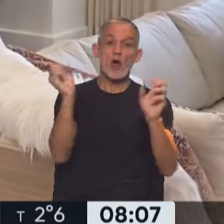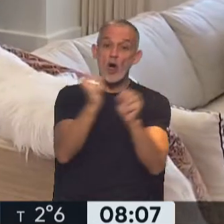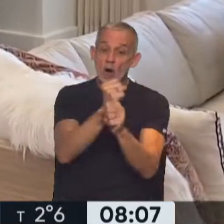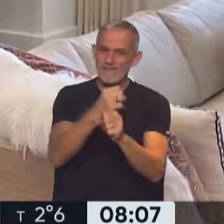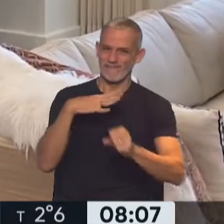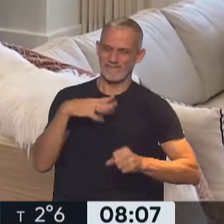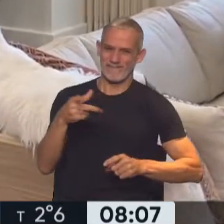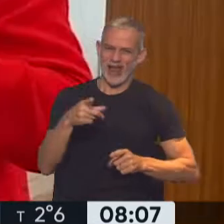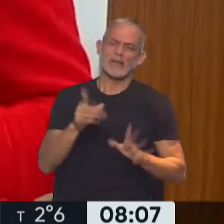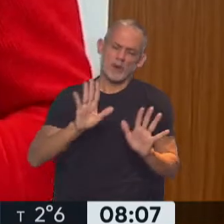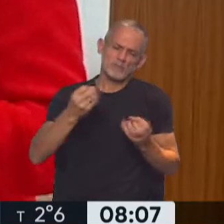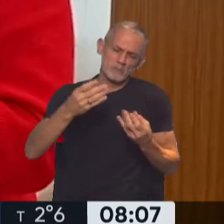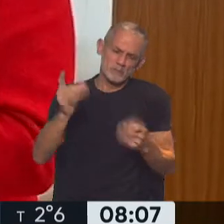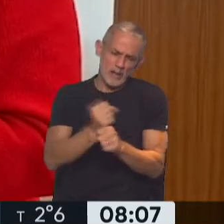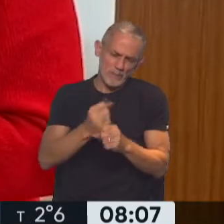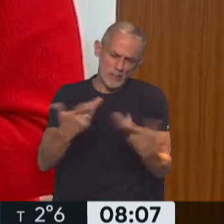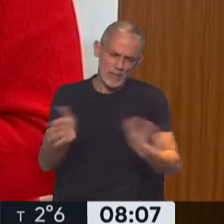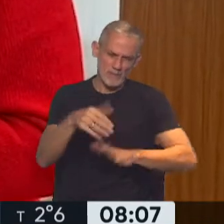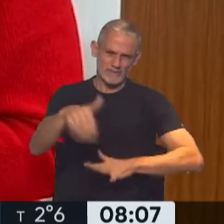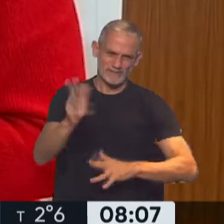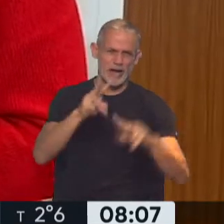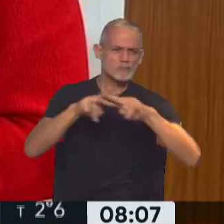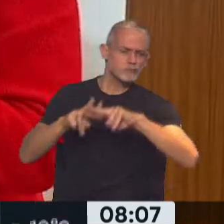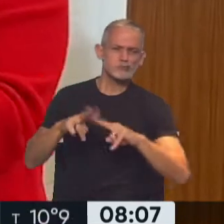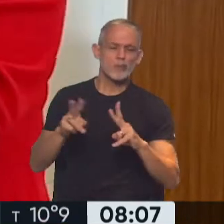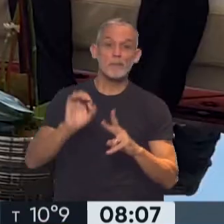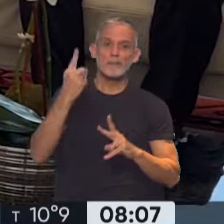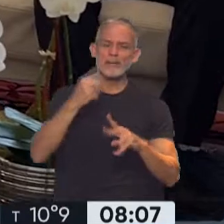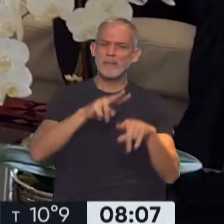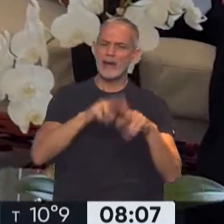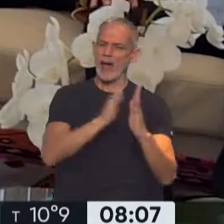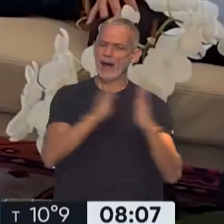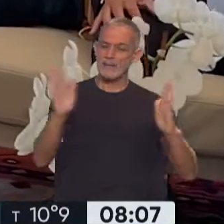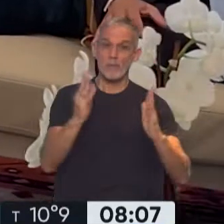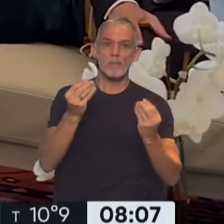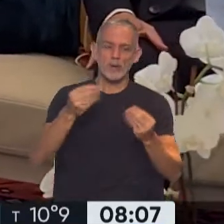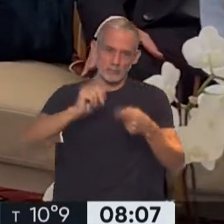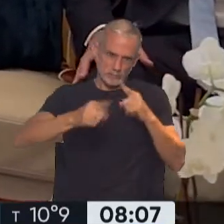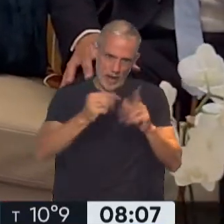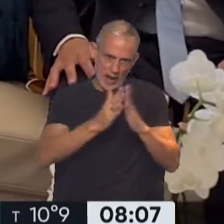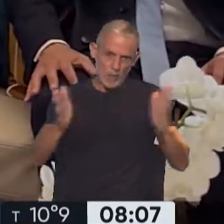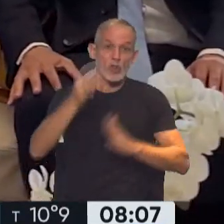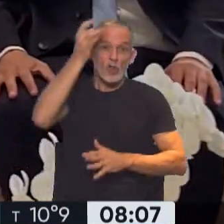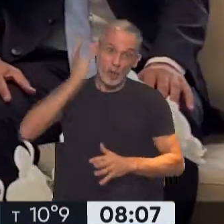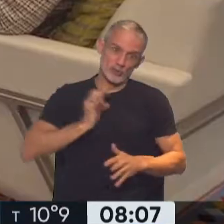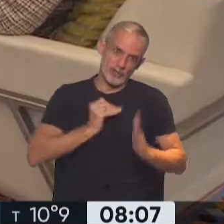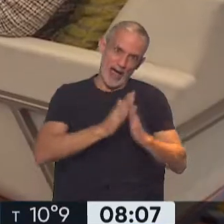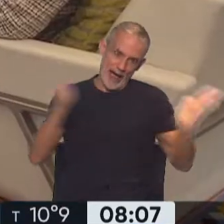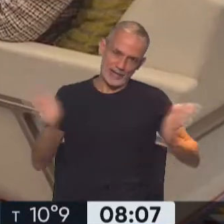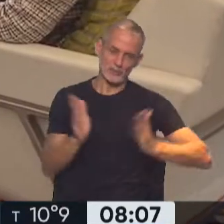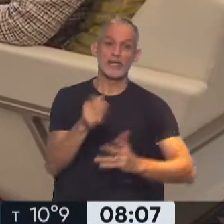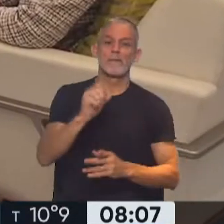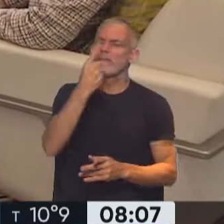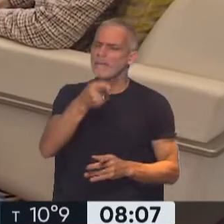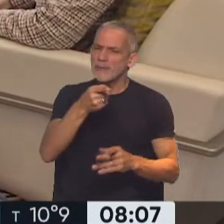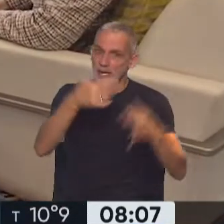formal del organismo y por qué es tan importante esta primera revisión, primero porque es un acuerdo de 12 años, así que está bien que la